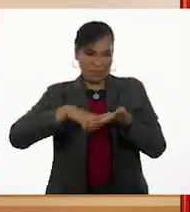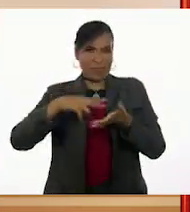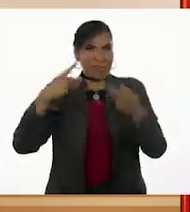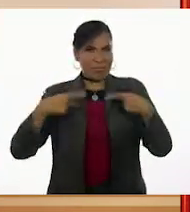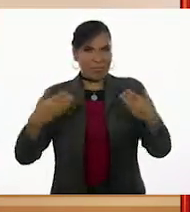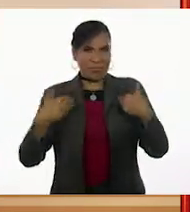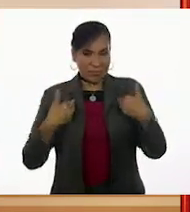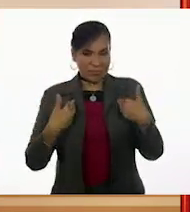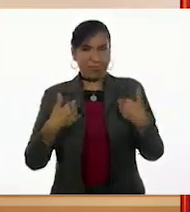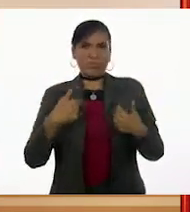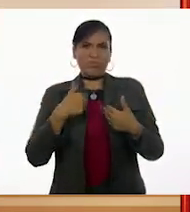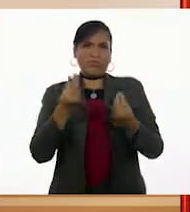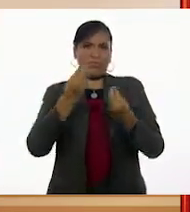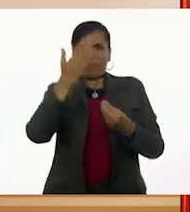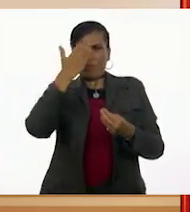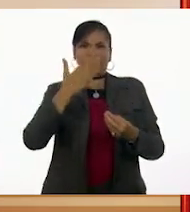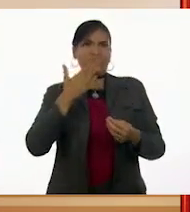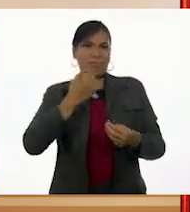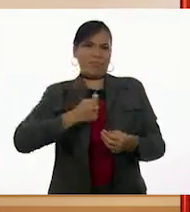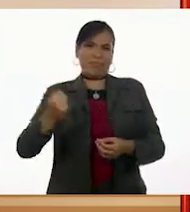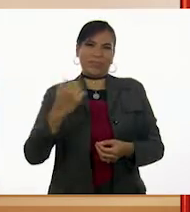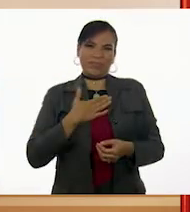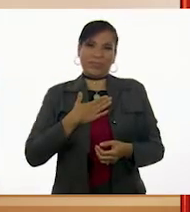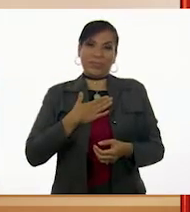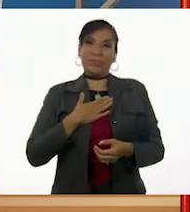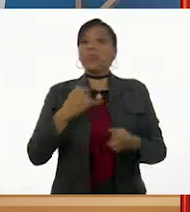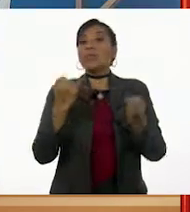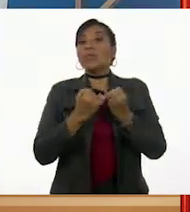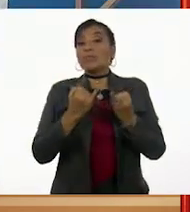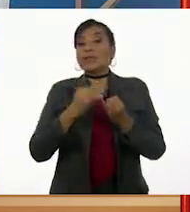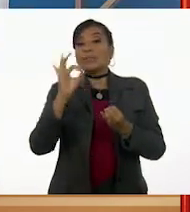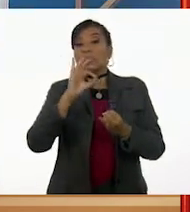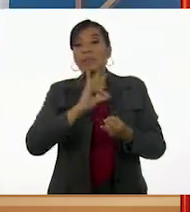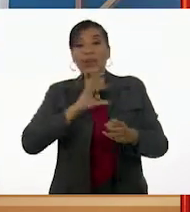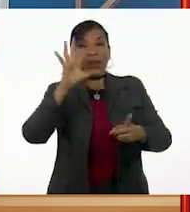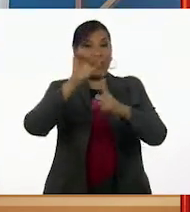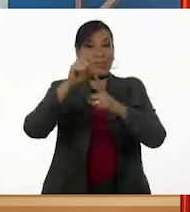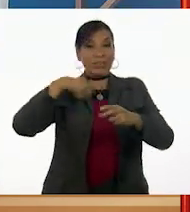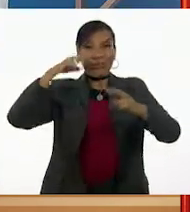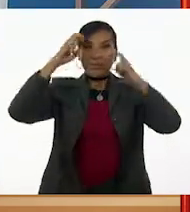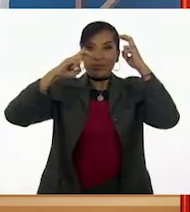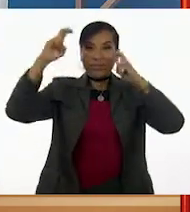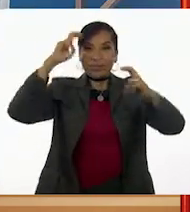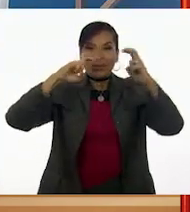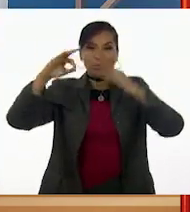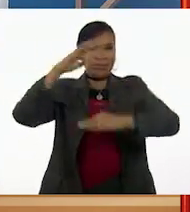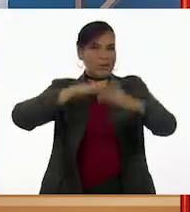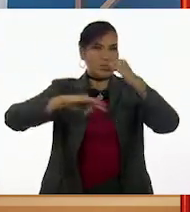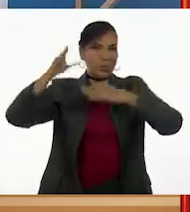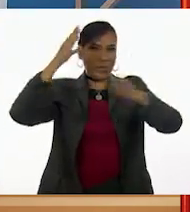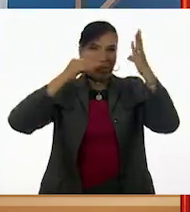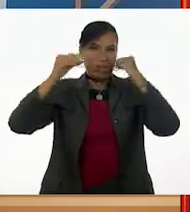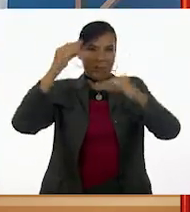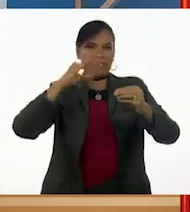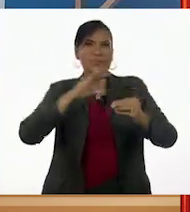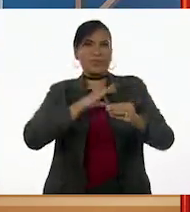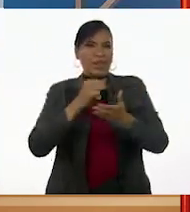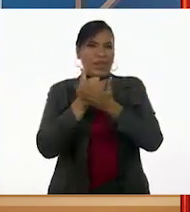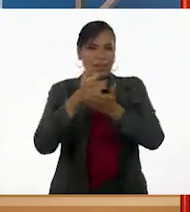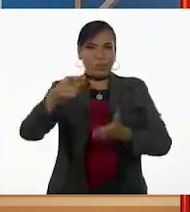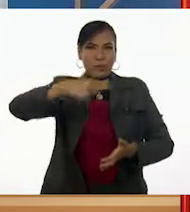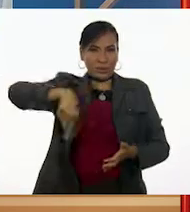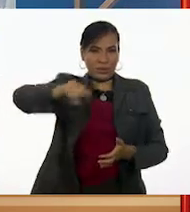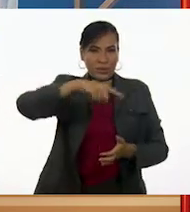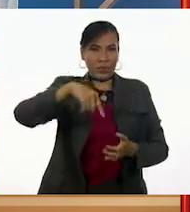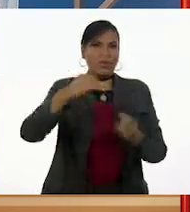persona y tengo muchas capacidades. Además, si logro alcanzar mi sueño, con todo lo que aprenda, podré ayudarlos a